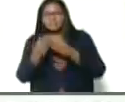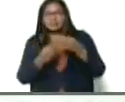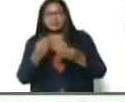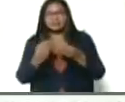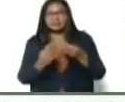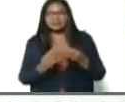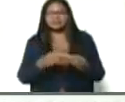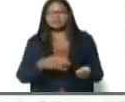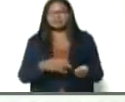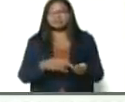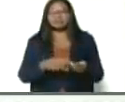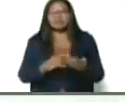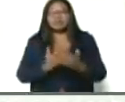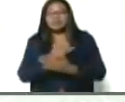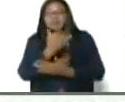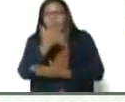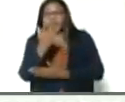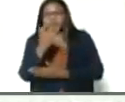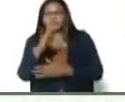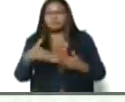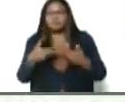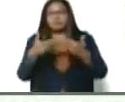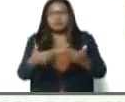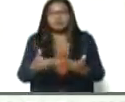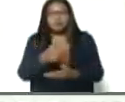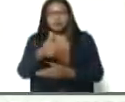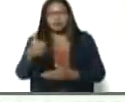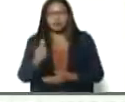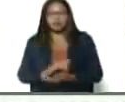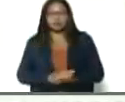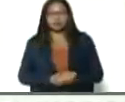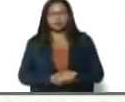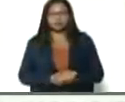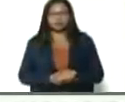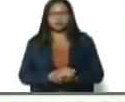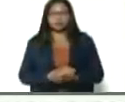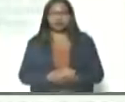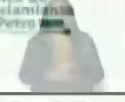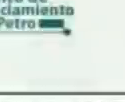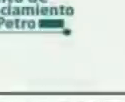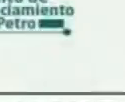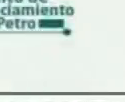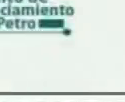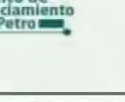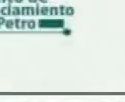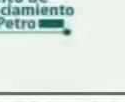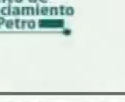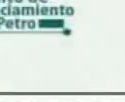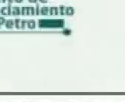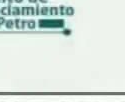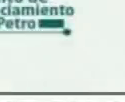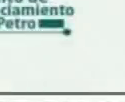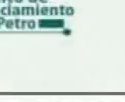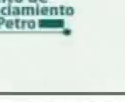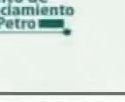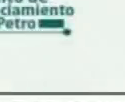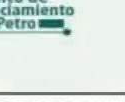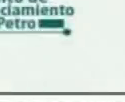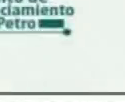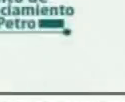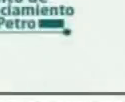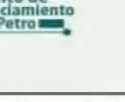garantizarlo. Tercer vértice. Cuarto vértice, semillas y genética soberana.